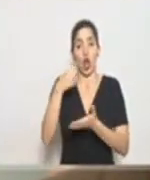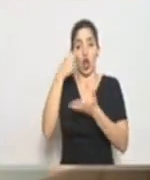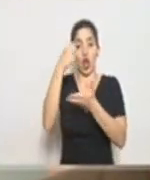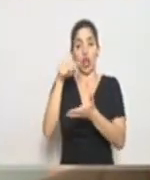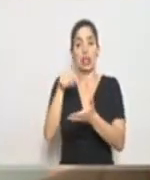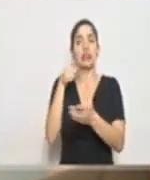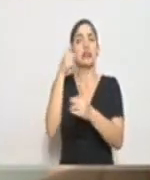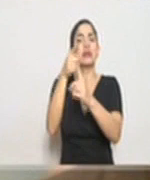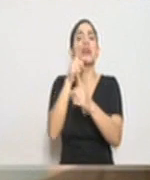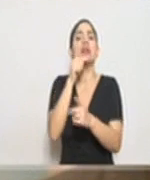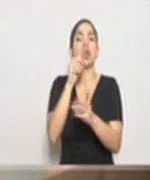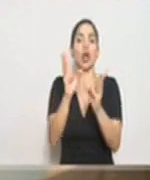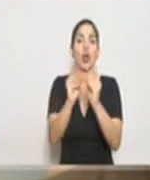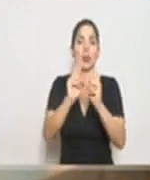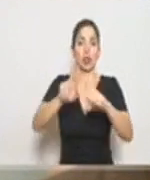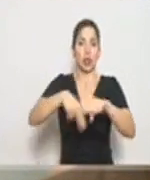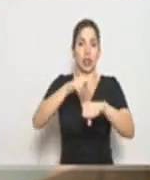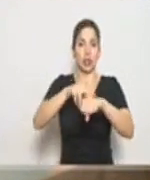Nacional de Emergencias.